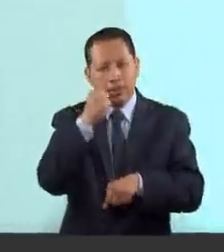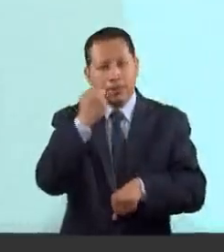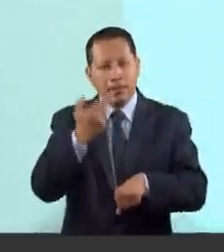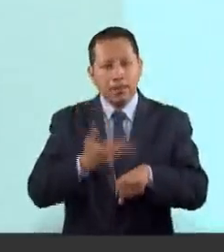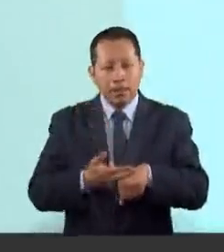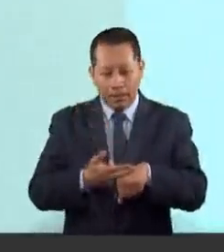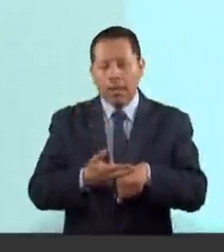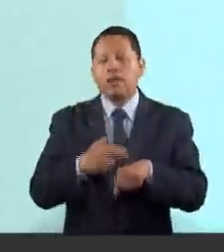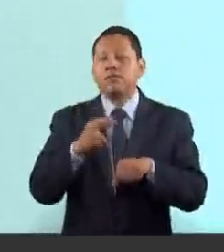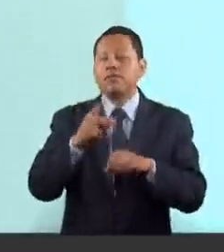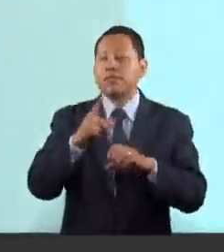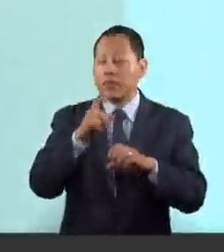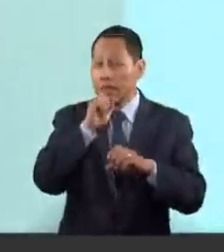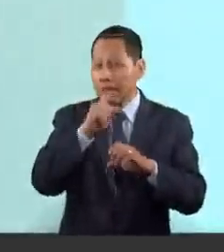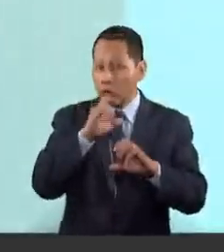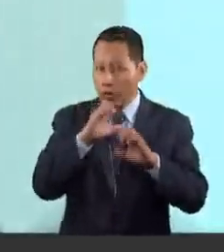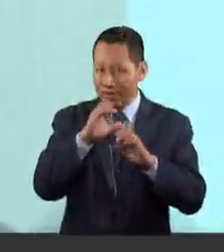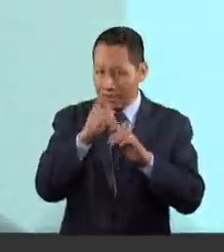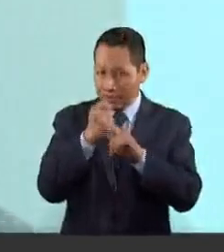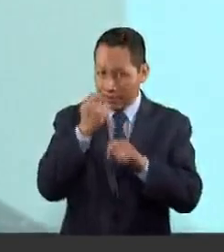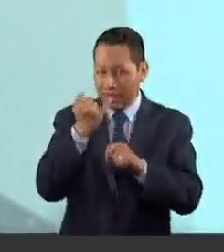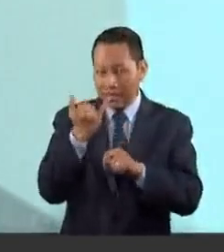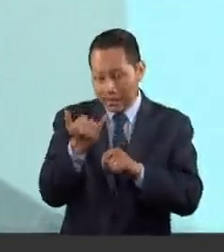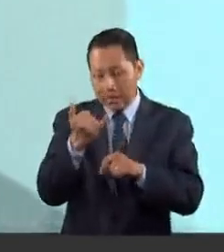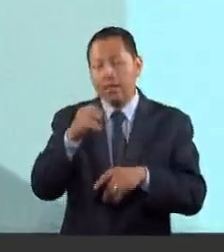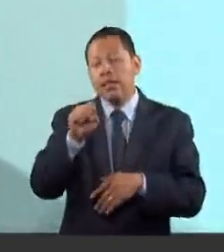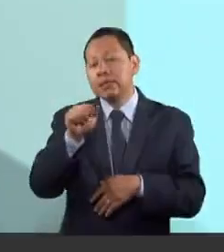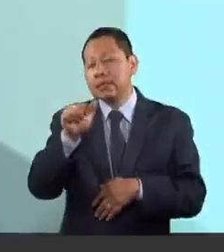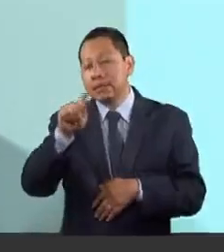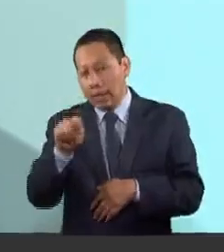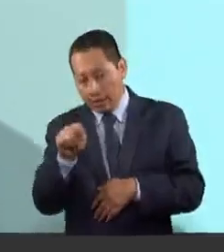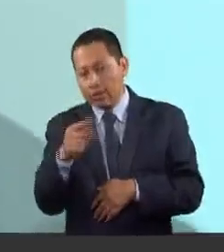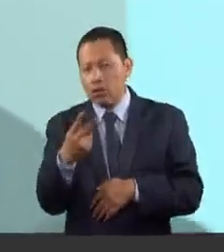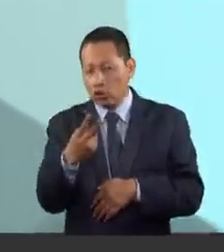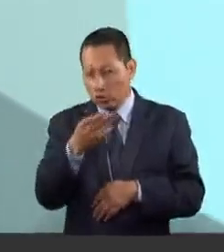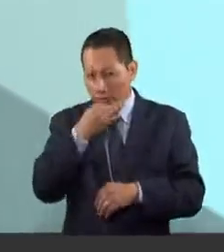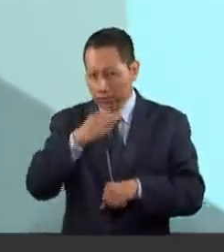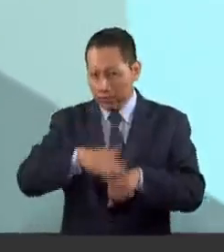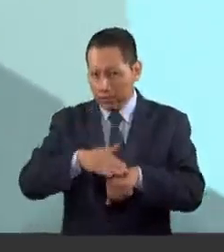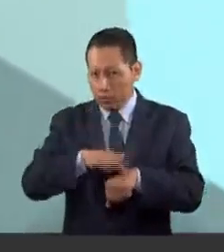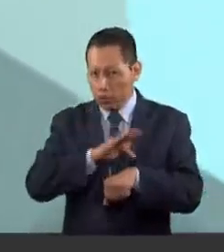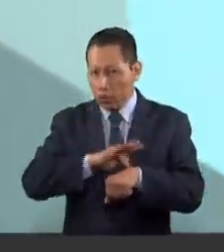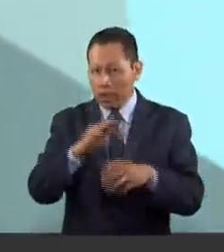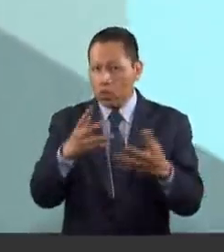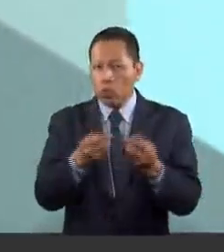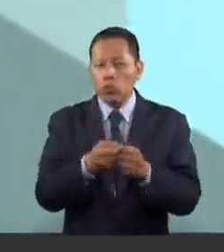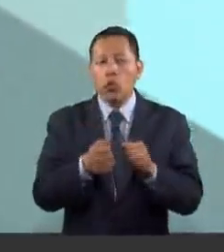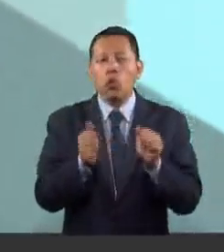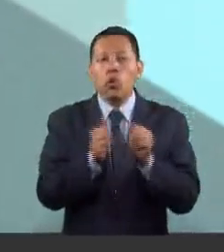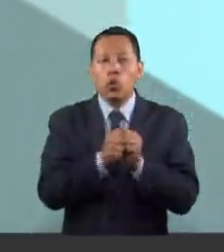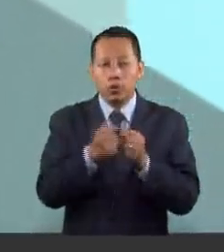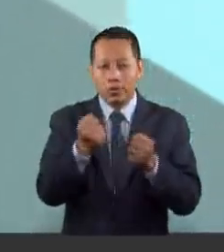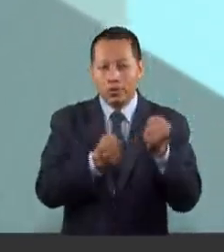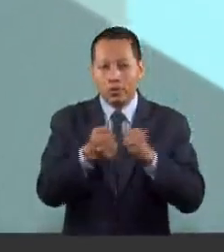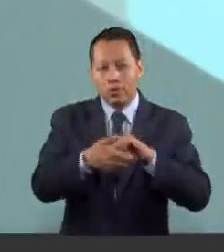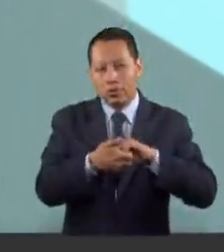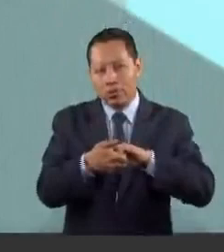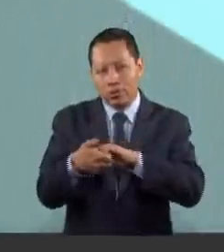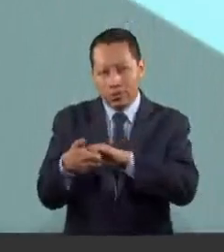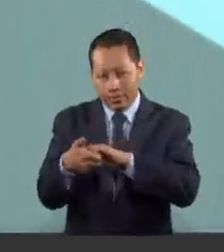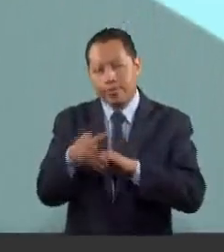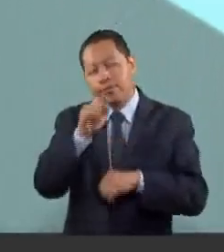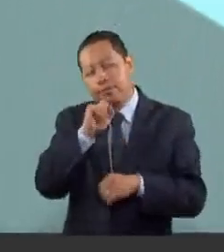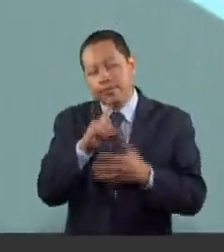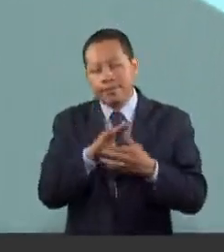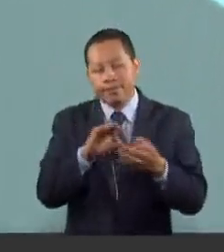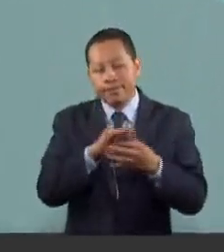Comunicaciones y Transportes y al Servicio de Administración Tributaria a realizar una mesa de diálogo con operadores de autotransporte. Vamos a ver